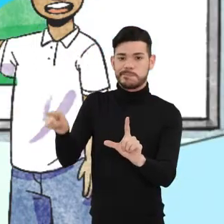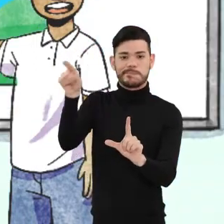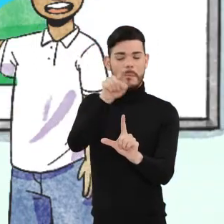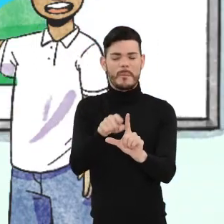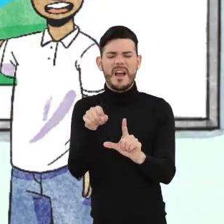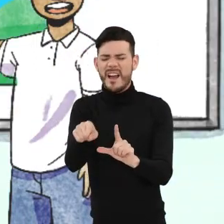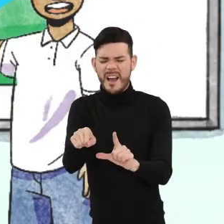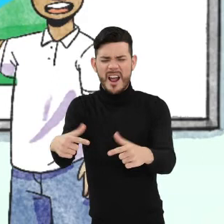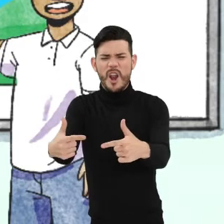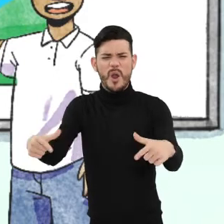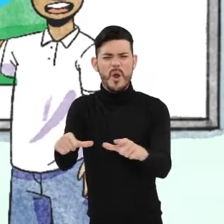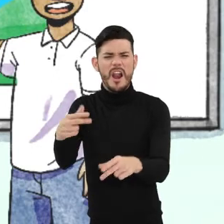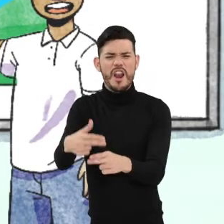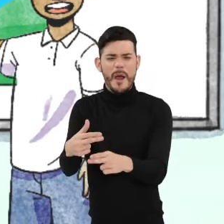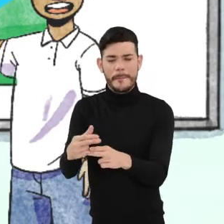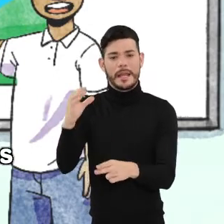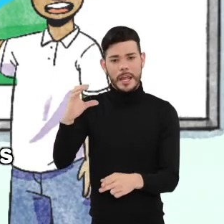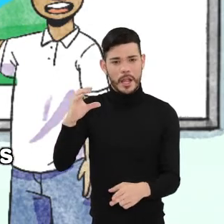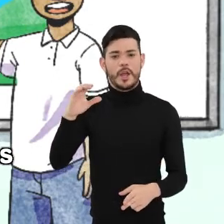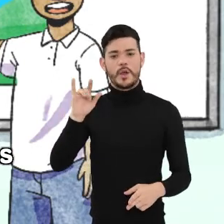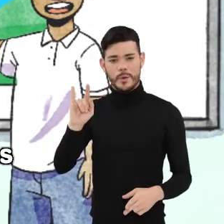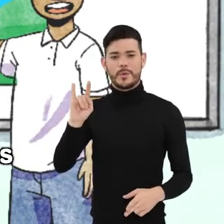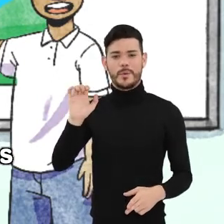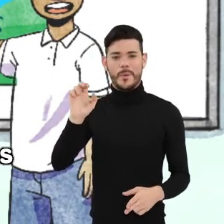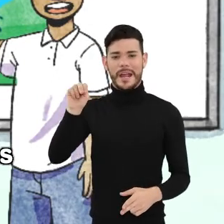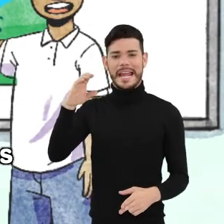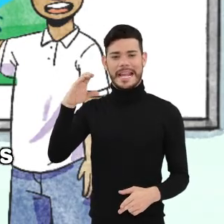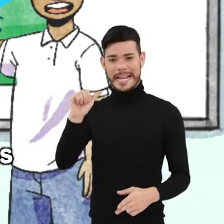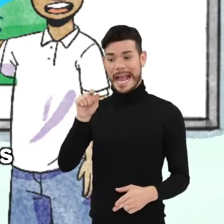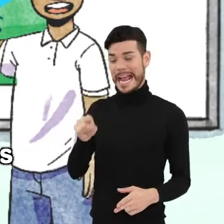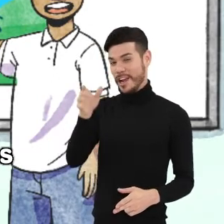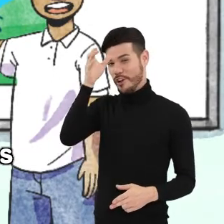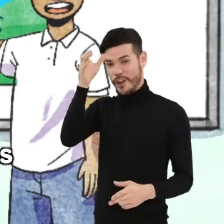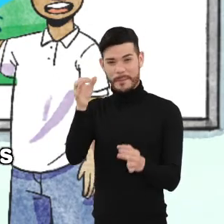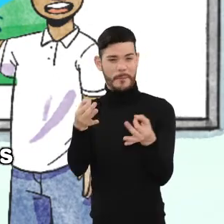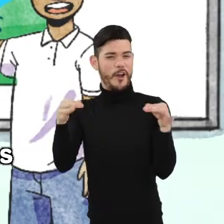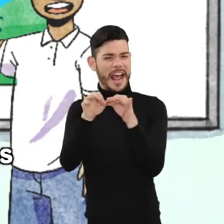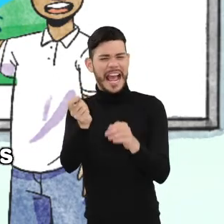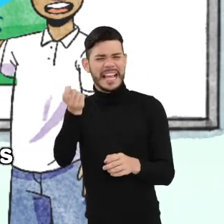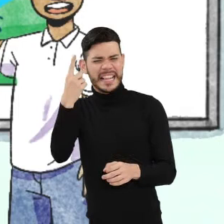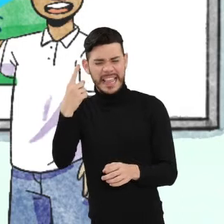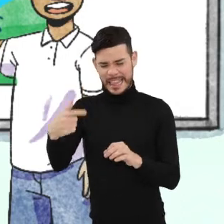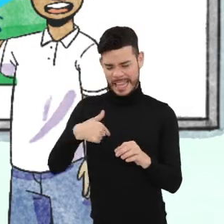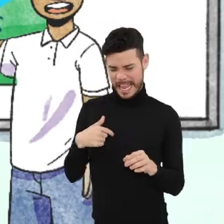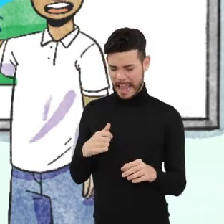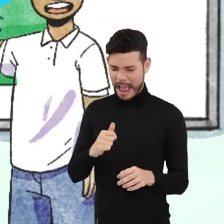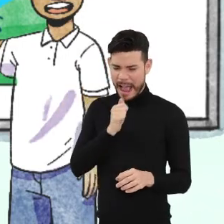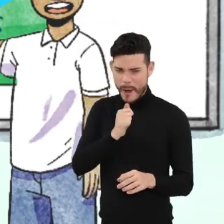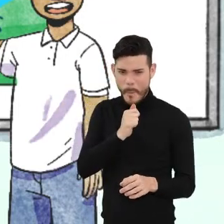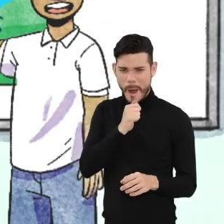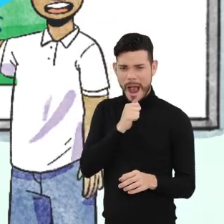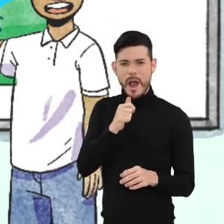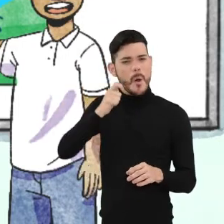lugar son las cuencas, el concepto clave, el que nos ayuda a entender qué significa estar realmente conectados con los ciclos del